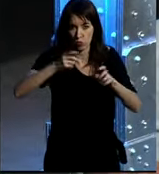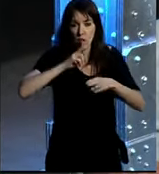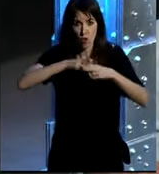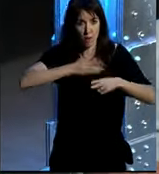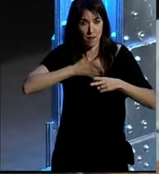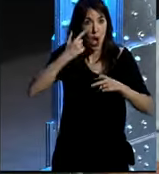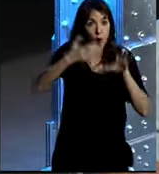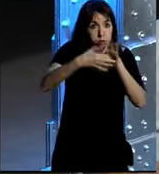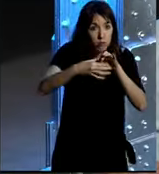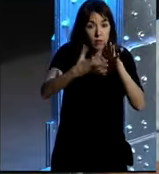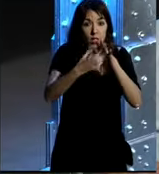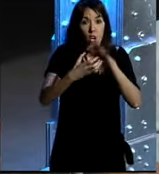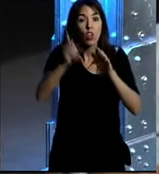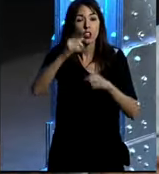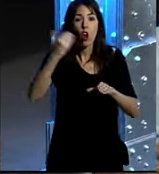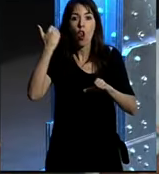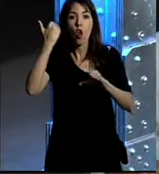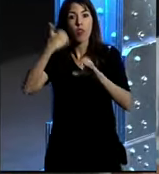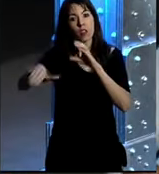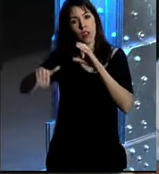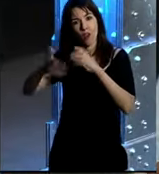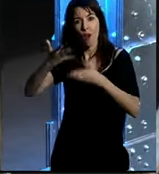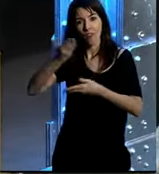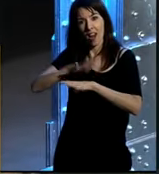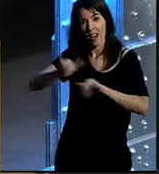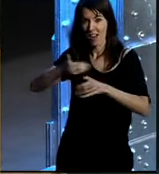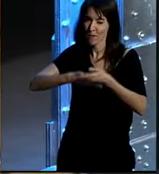vuestra dirección de correo electrónico a cambio